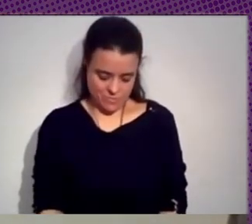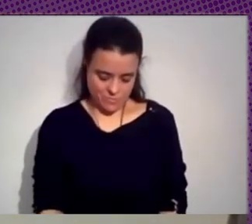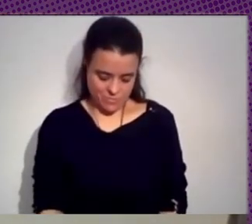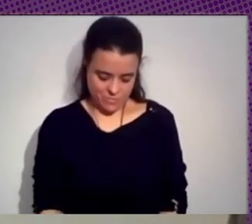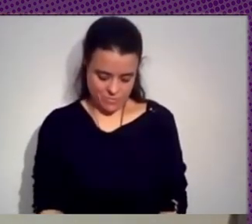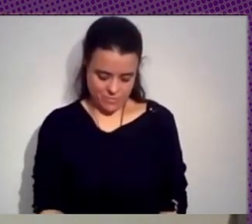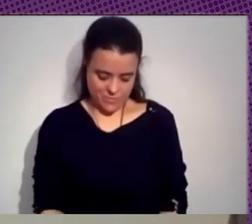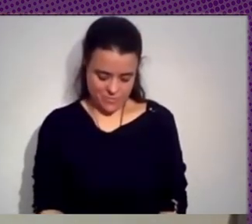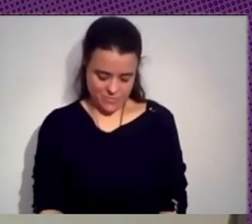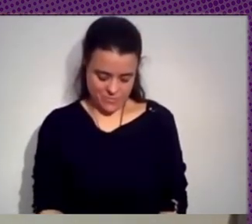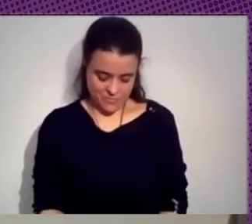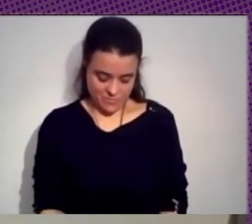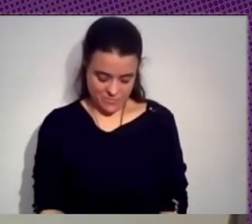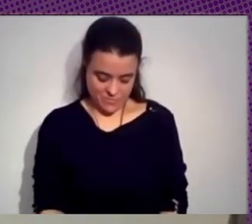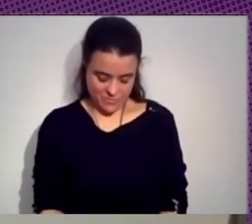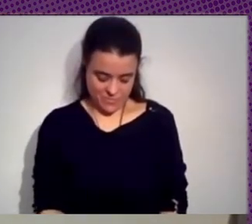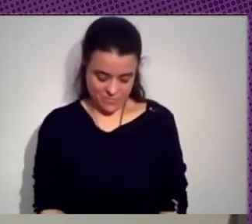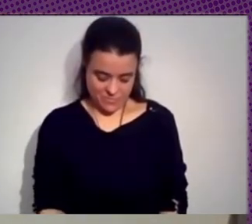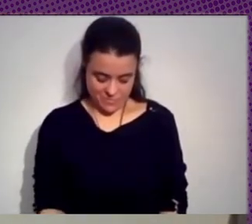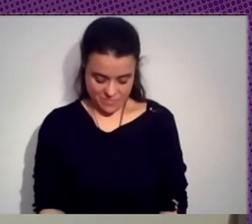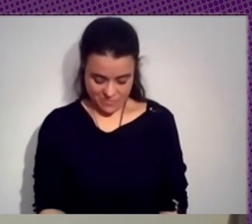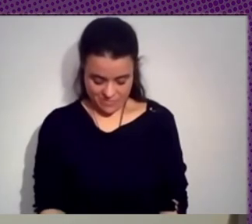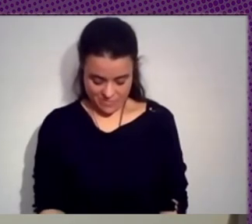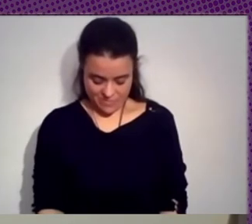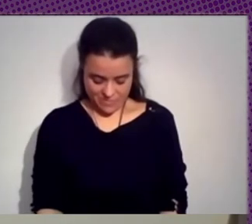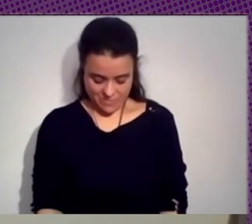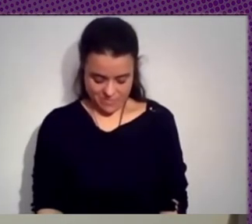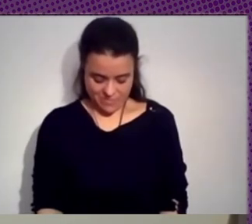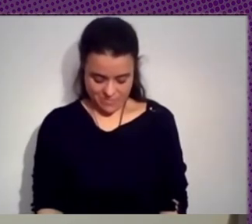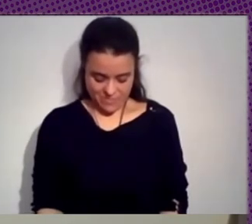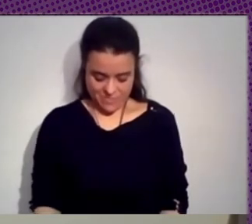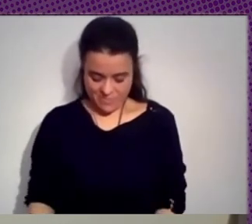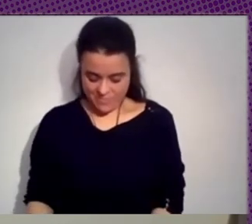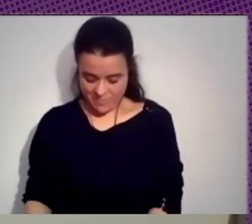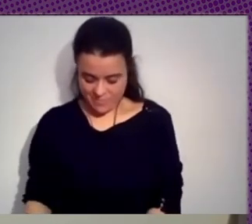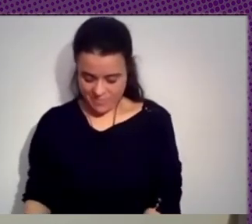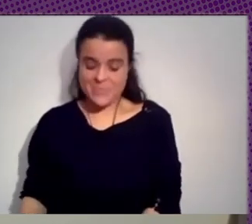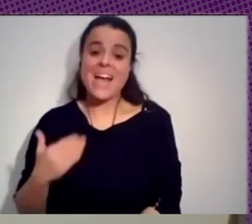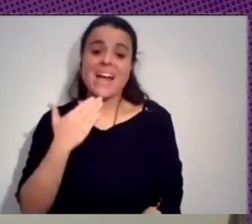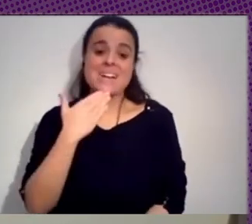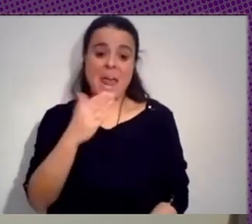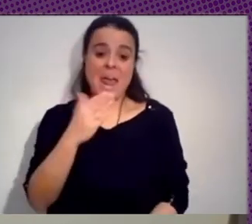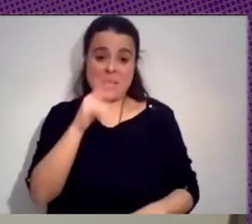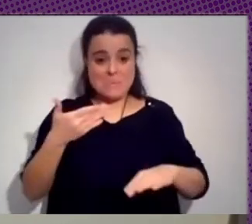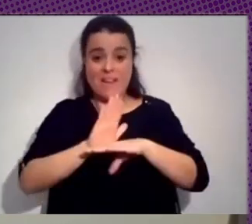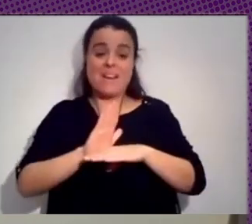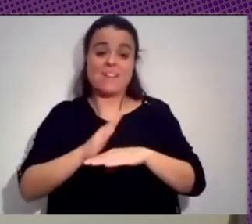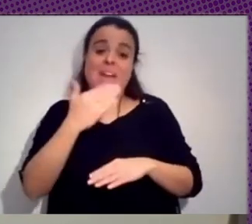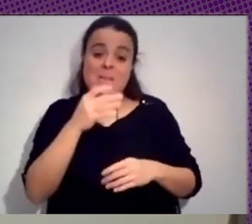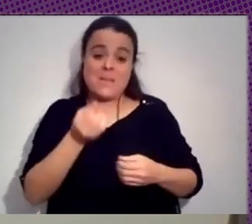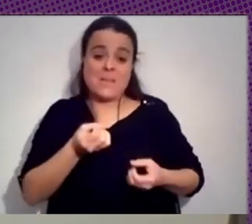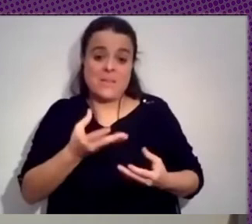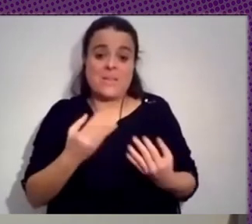Bueno, gracias Julián por la presentación. Antes que nada, bueno, agradecerte por los comentarios. Lo mismo opino yo de vos y Silvia